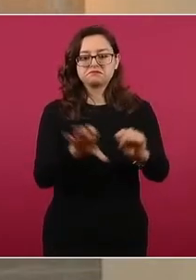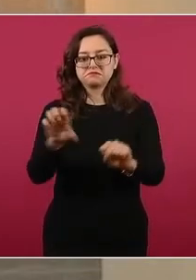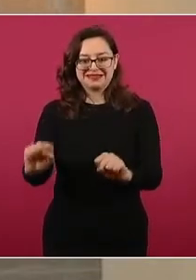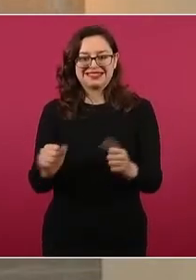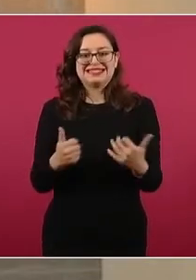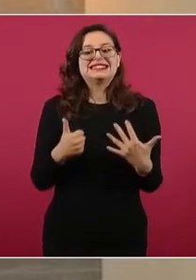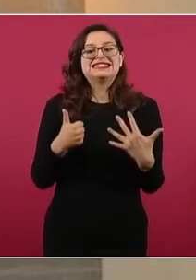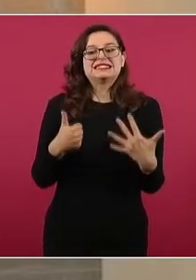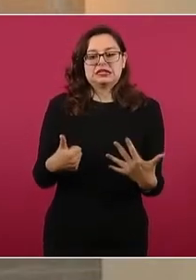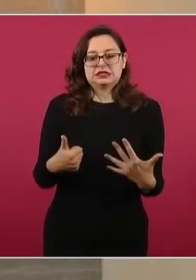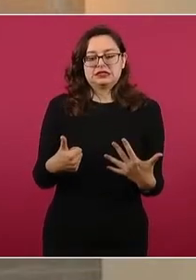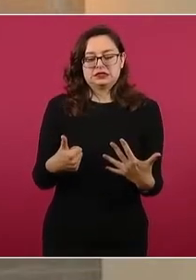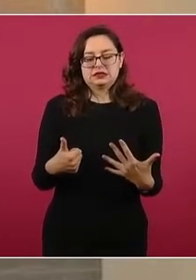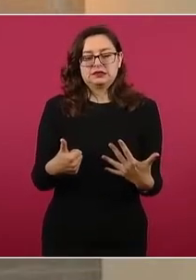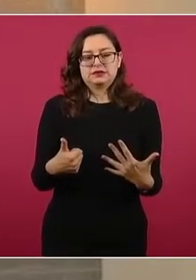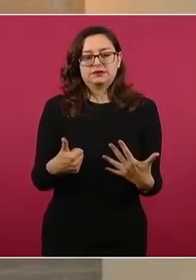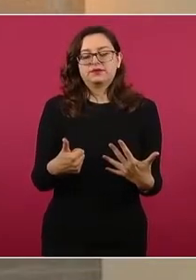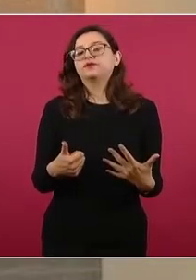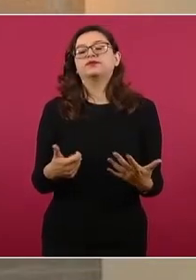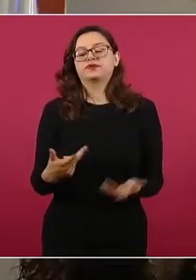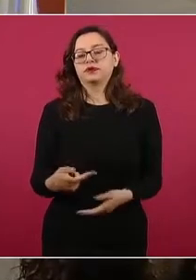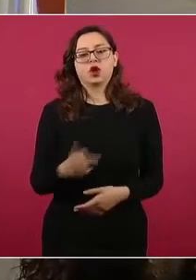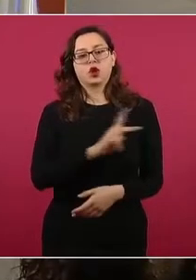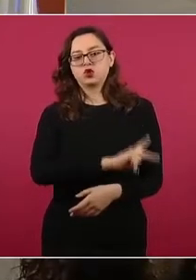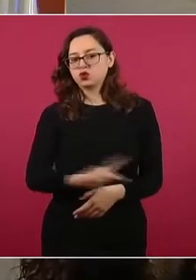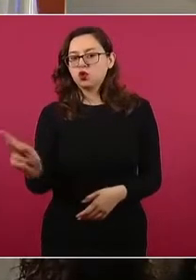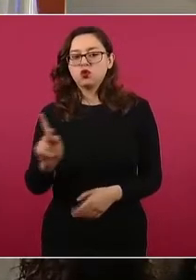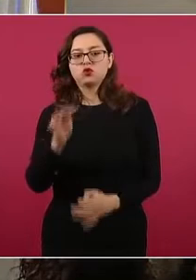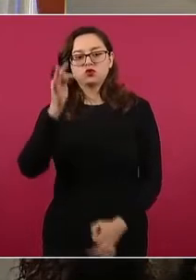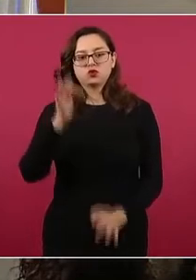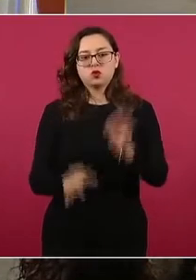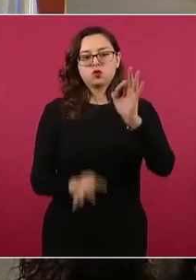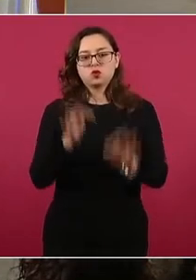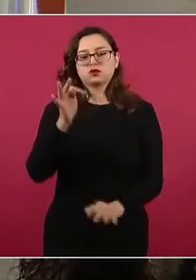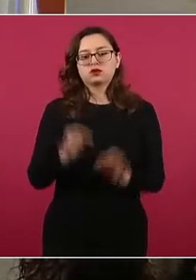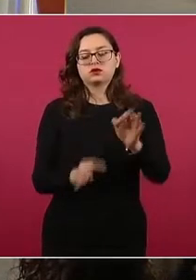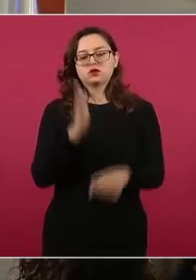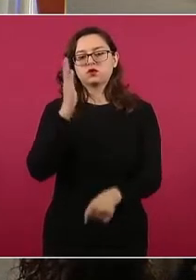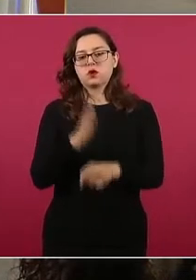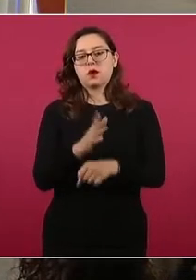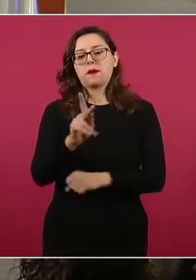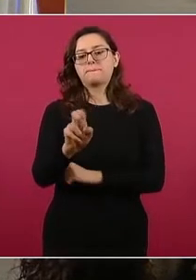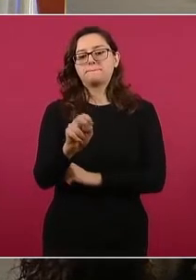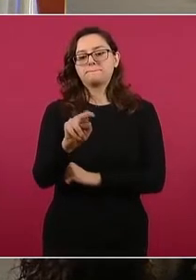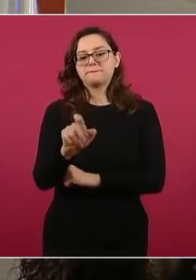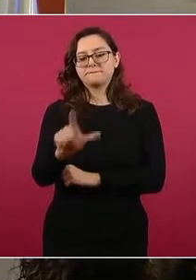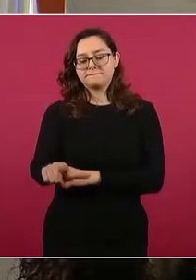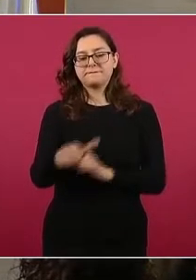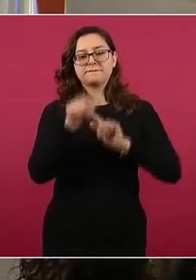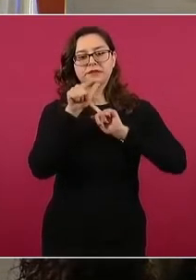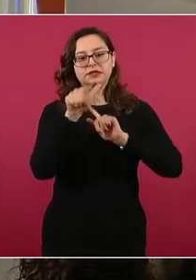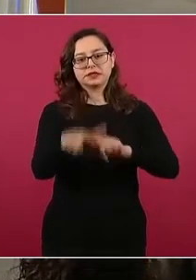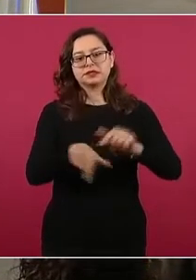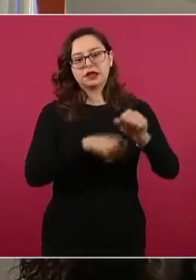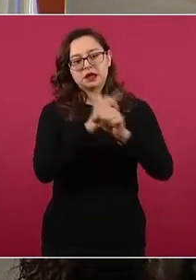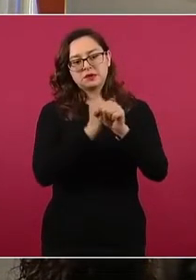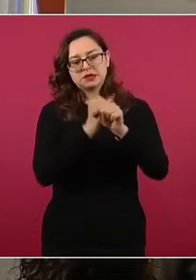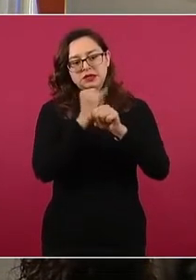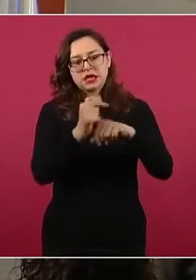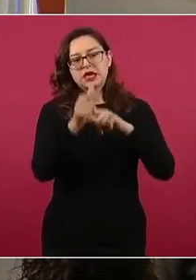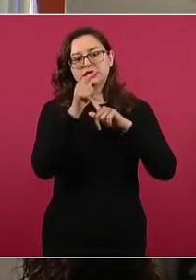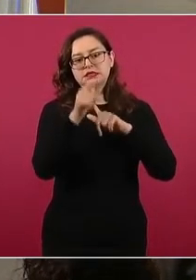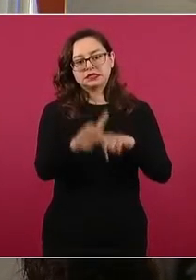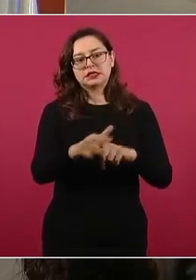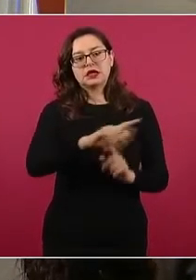detenidos, todos vinculados a proceso penal y la investigación sigue abierta, pero al momento el caso